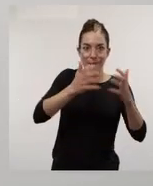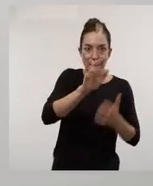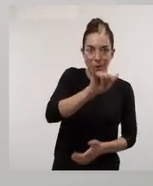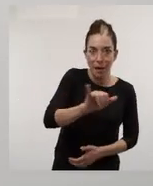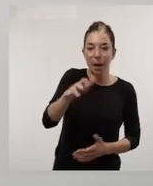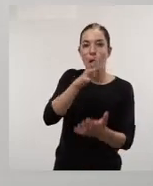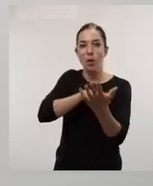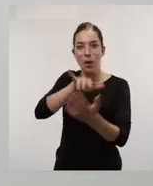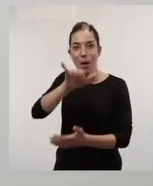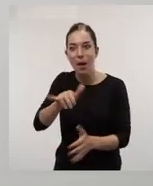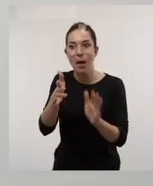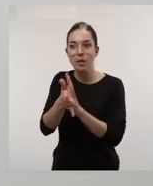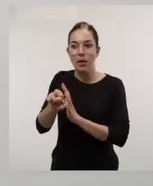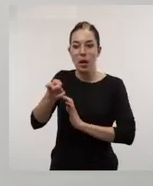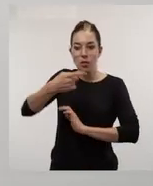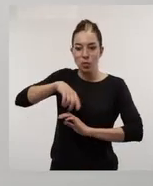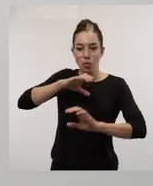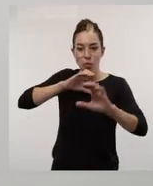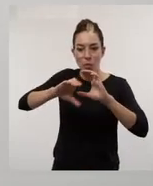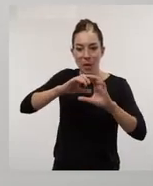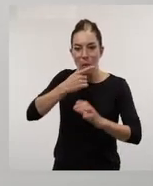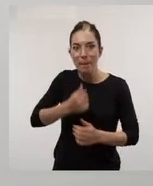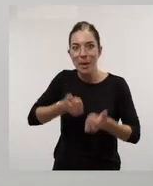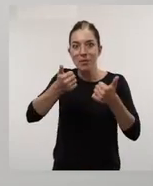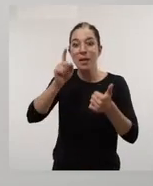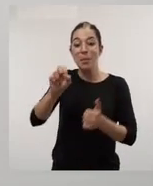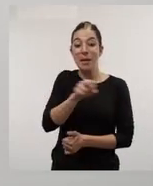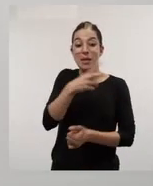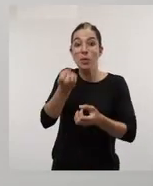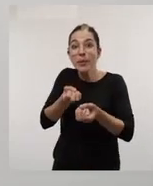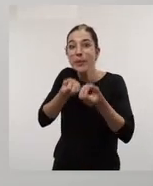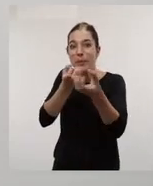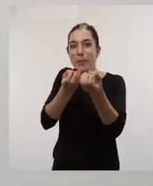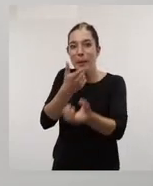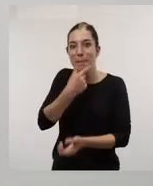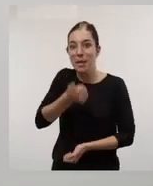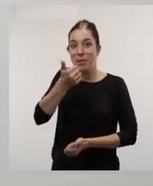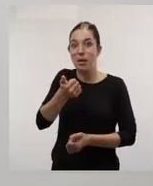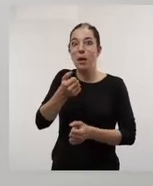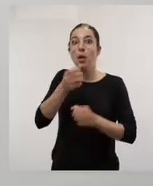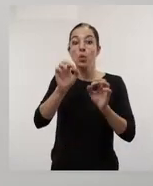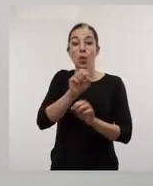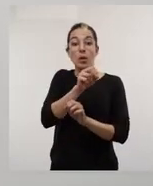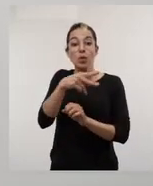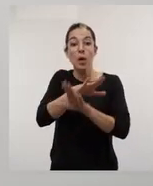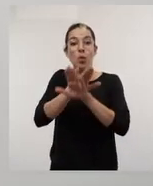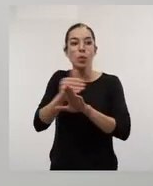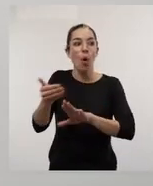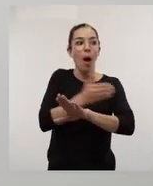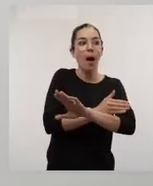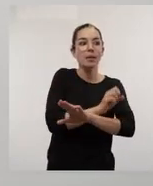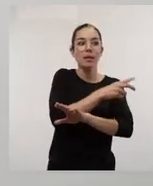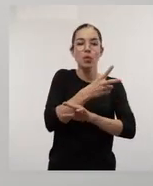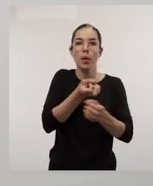internet, tenemos ordenadores y eso nos facilita mucho la comunicación y la comunicación de resultados y de resultados intermedios entre los